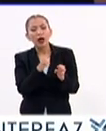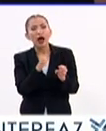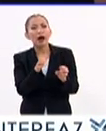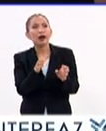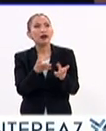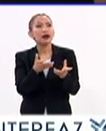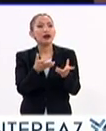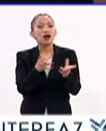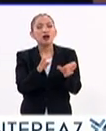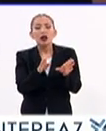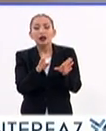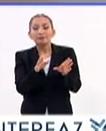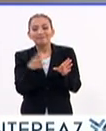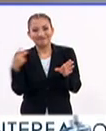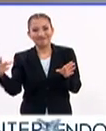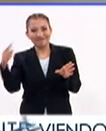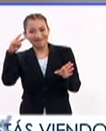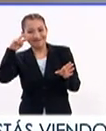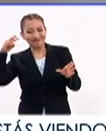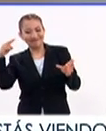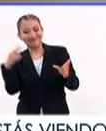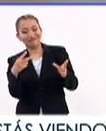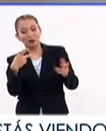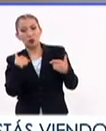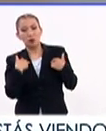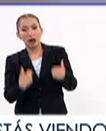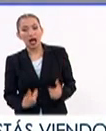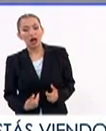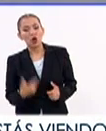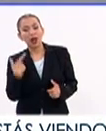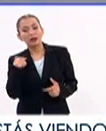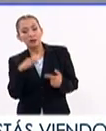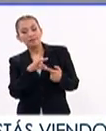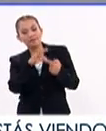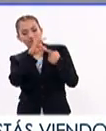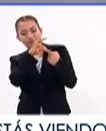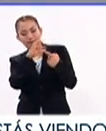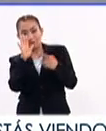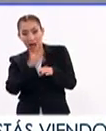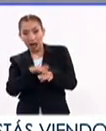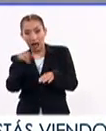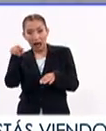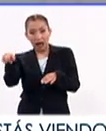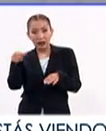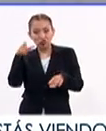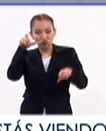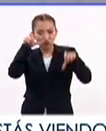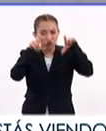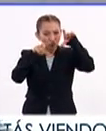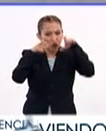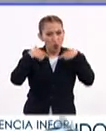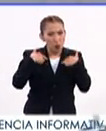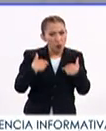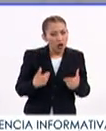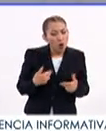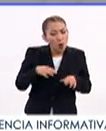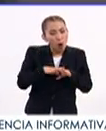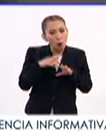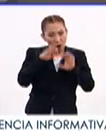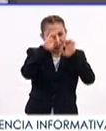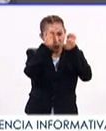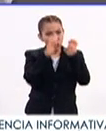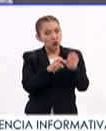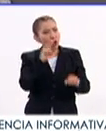desde la parte humana, hace un énfasis particularmente en el gesto humano, como una